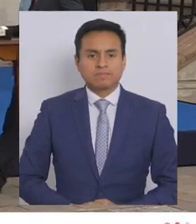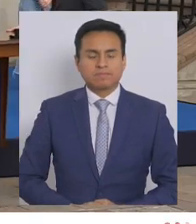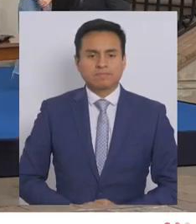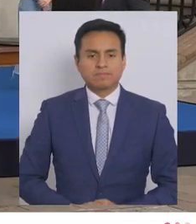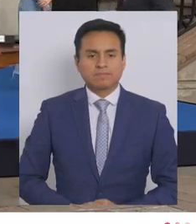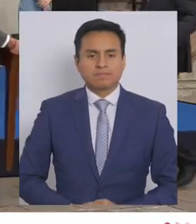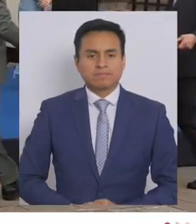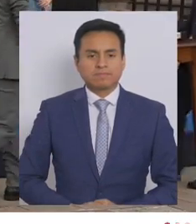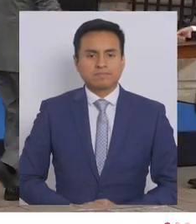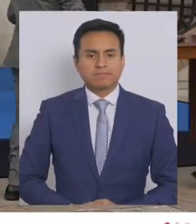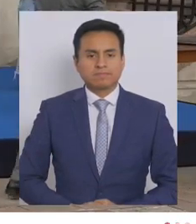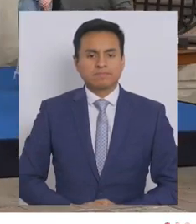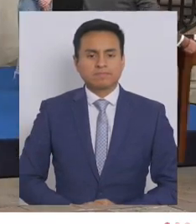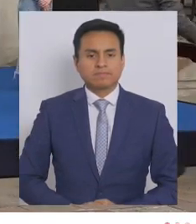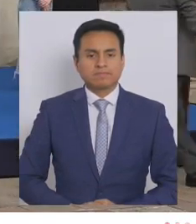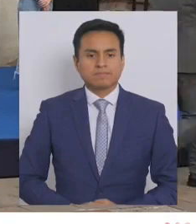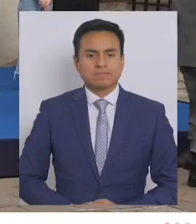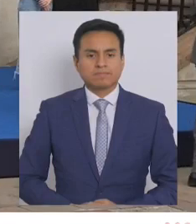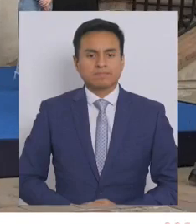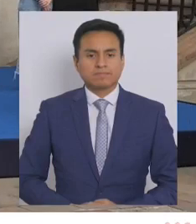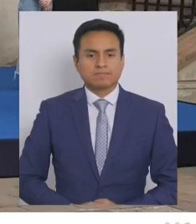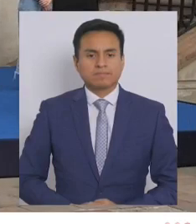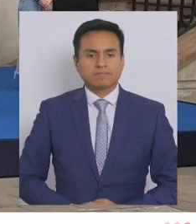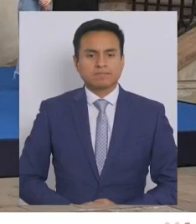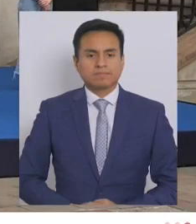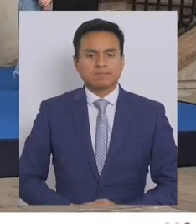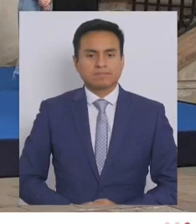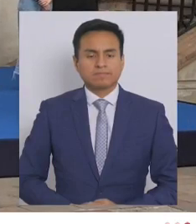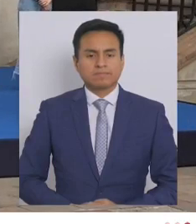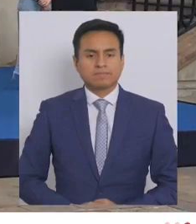de la Fiscalía en lo que tiene que ver con la persecución de este tipo de situaciones.